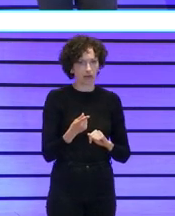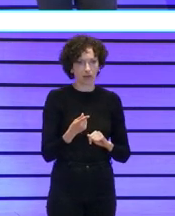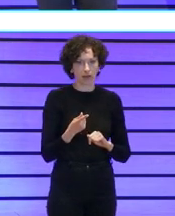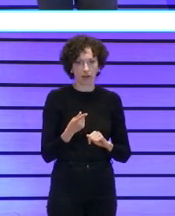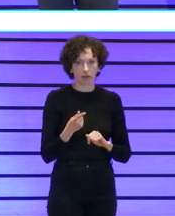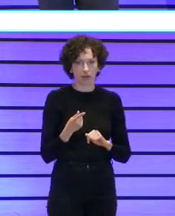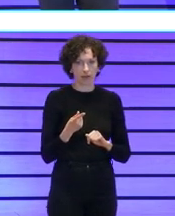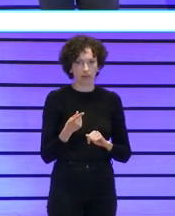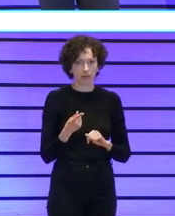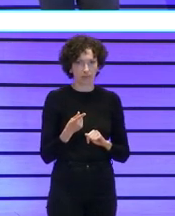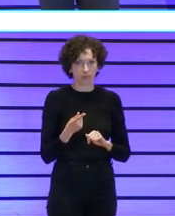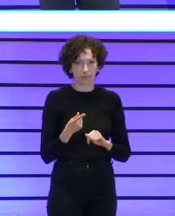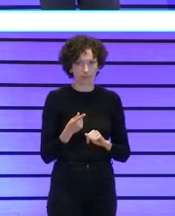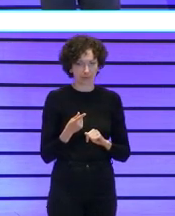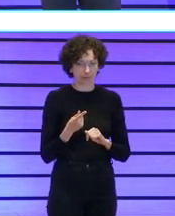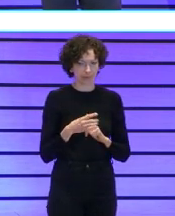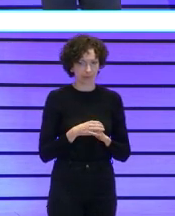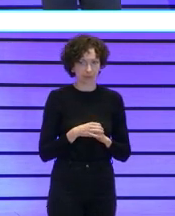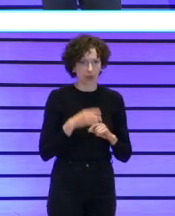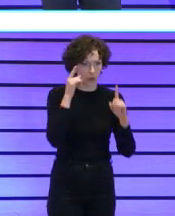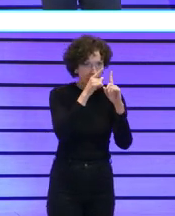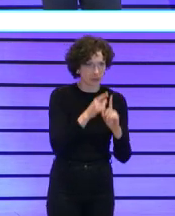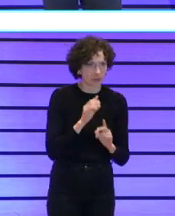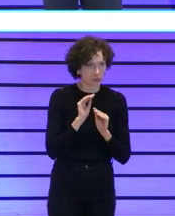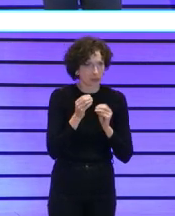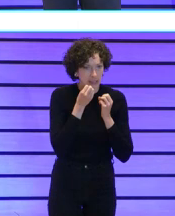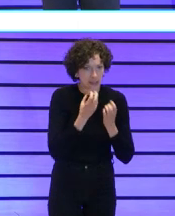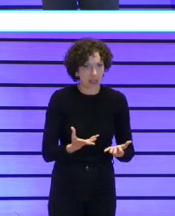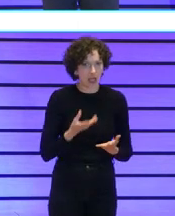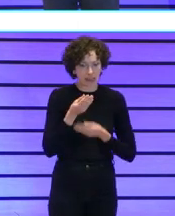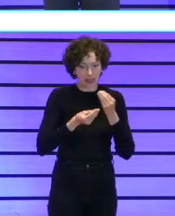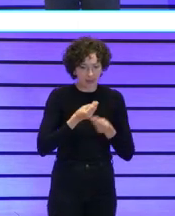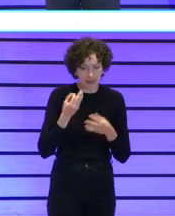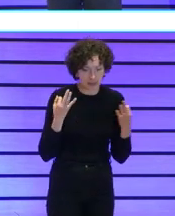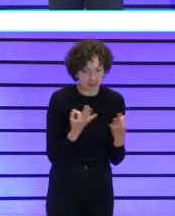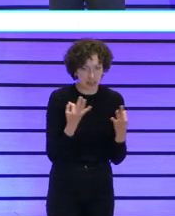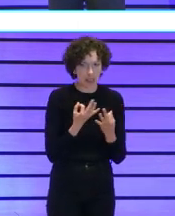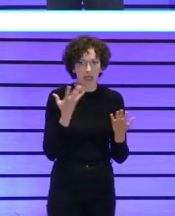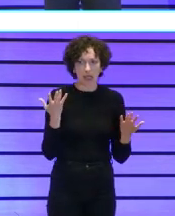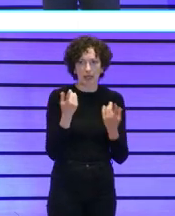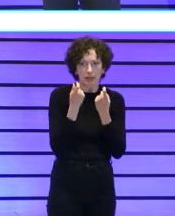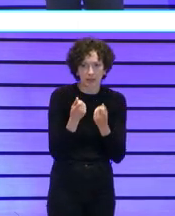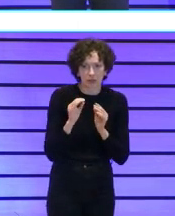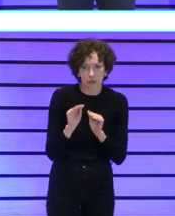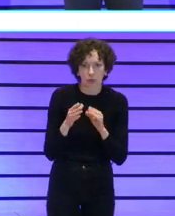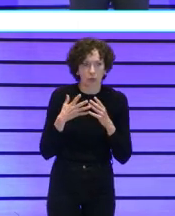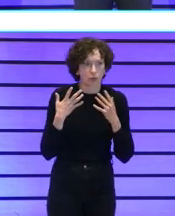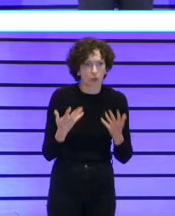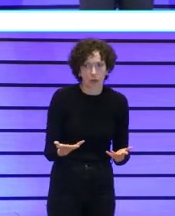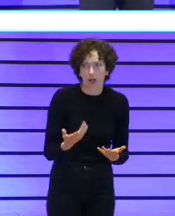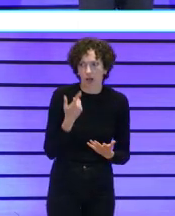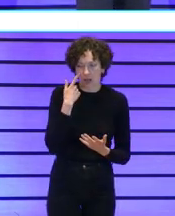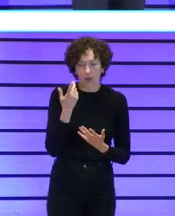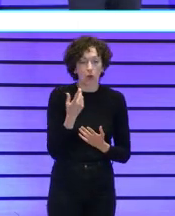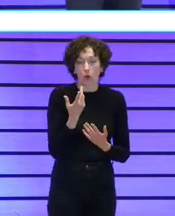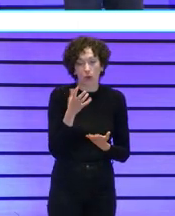cómo en cómo van tus objetivos en lo que estás haciendo en en tus necesidades en bueno